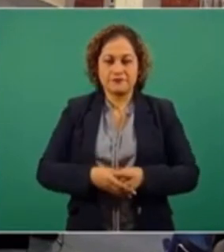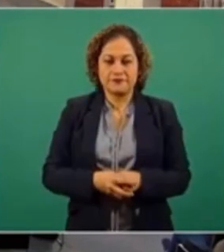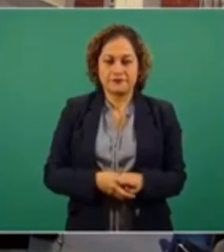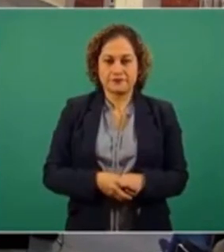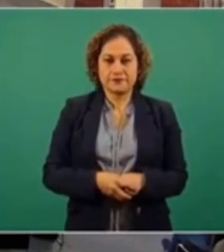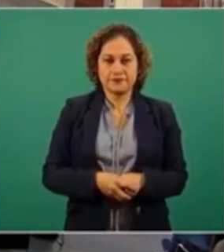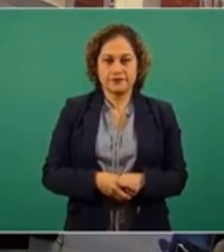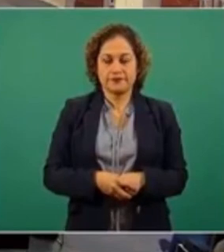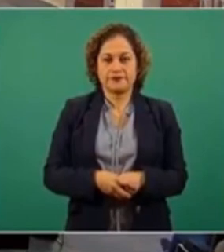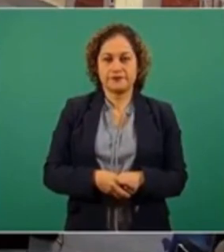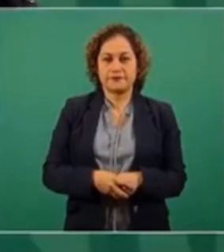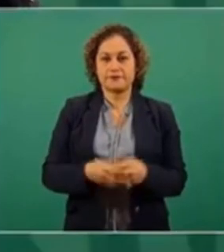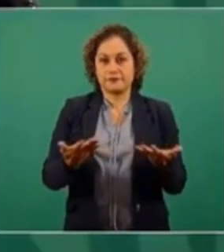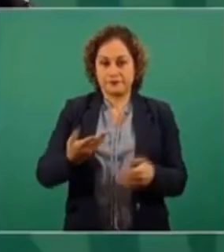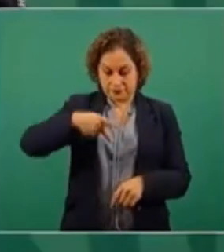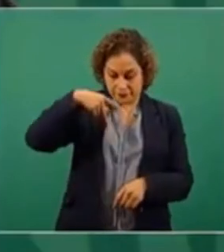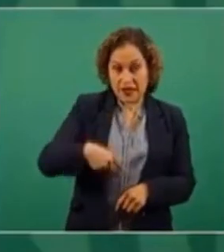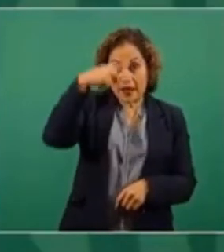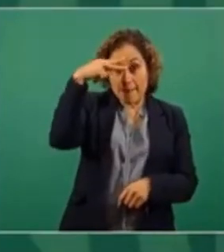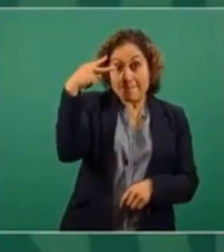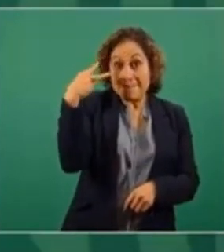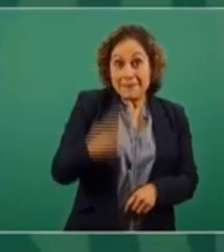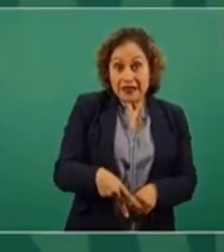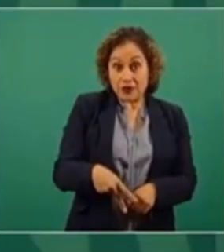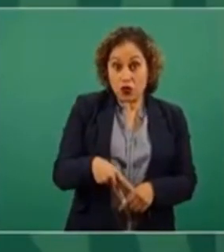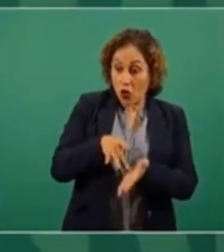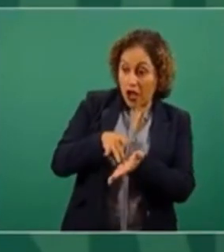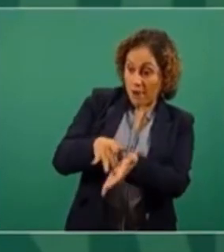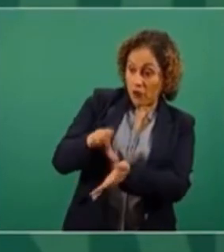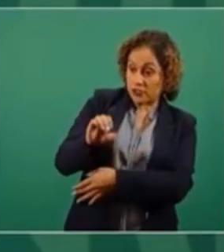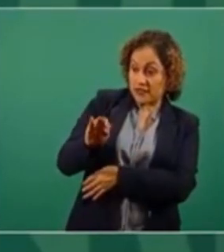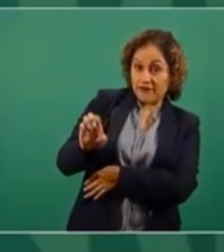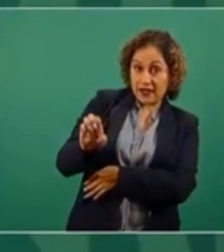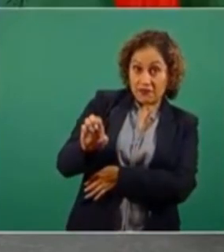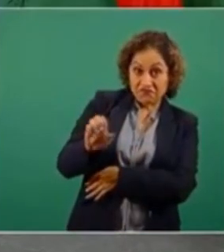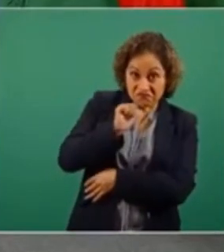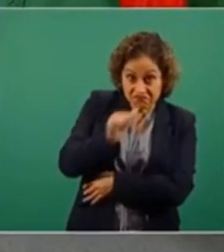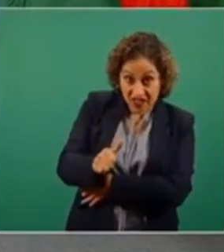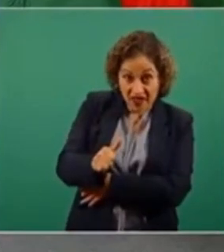Si nosotros no fortalecemos a la Comisión Federal de Electricidad, no vamos a poder